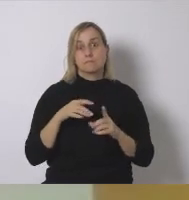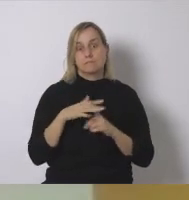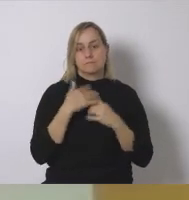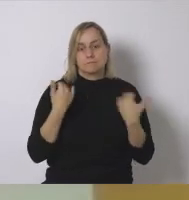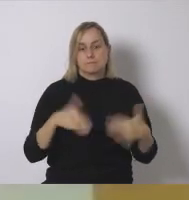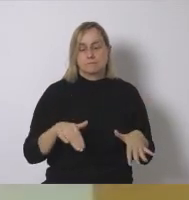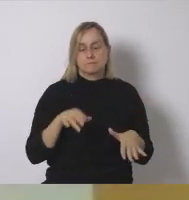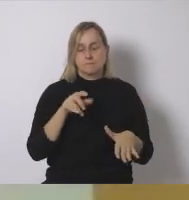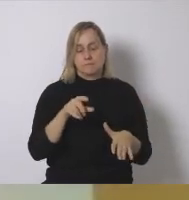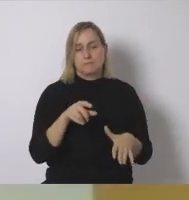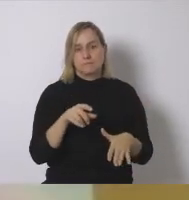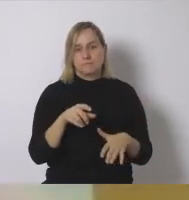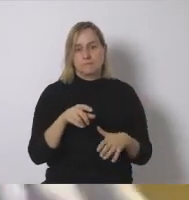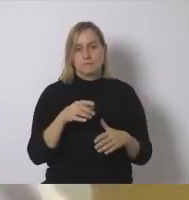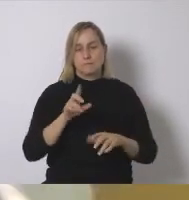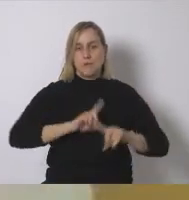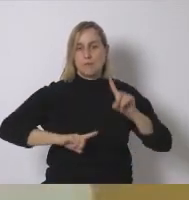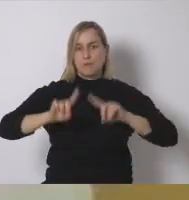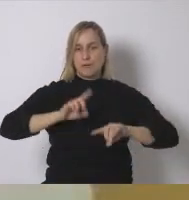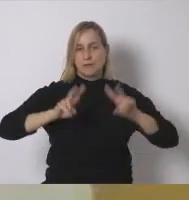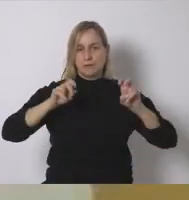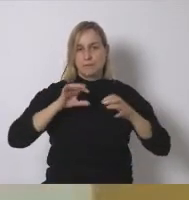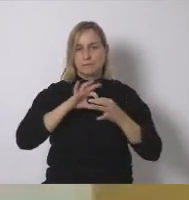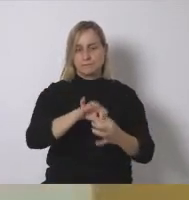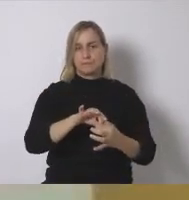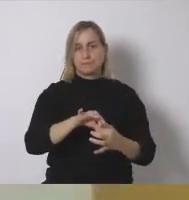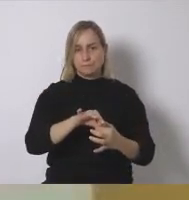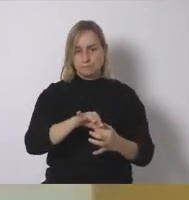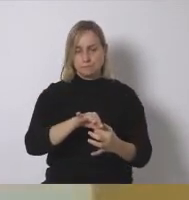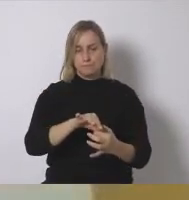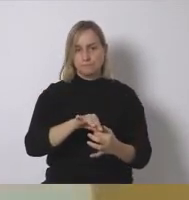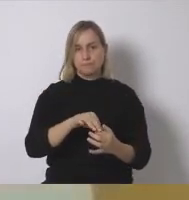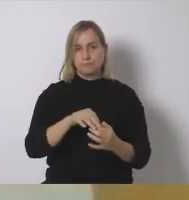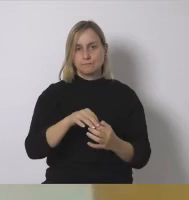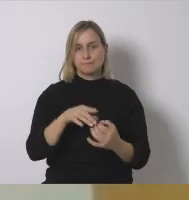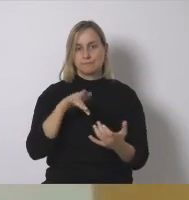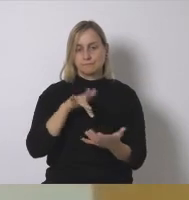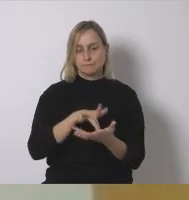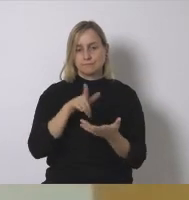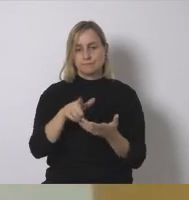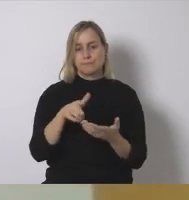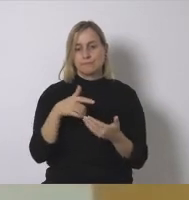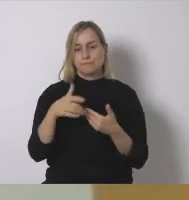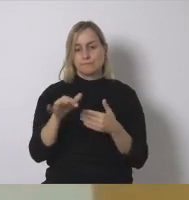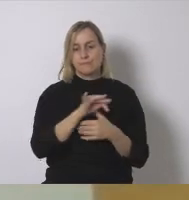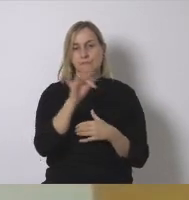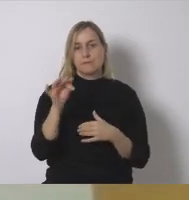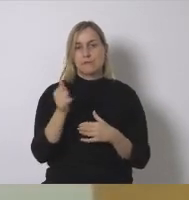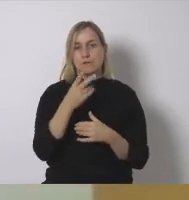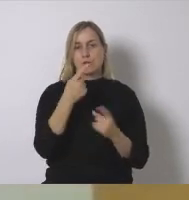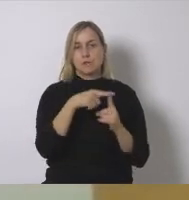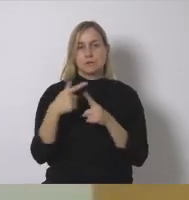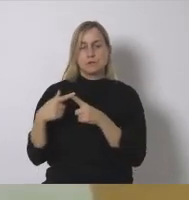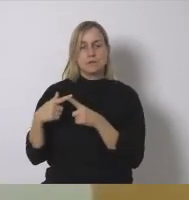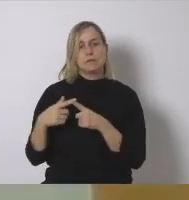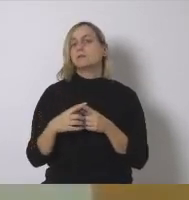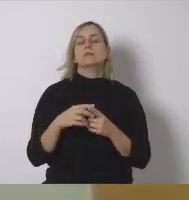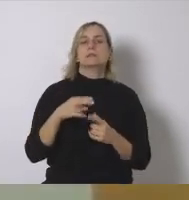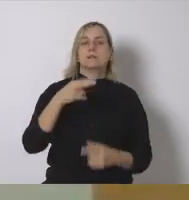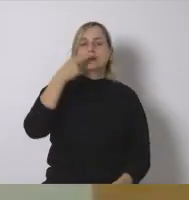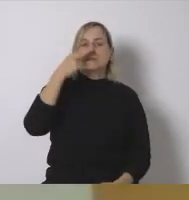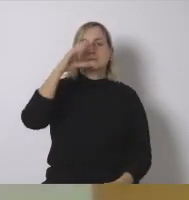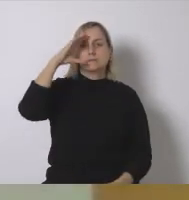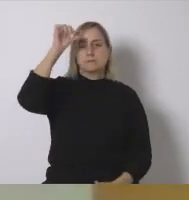magnitud de la tragedia o de la problemática a la que nos enfrentamos y ha habido